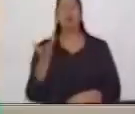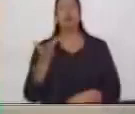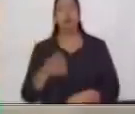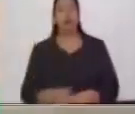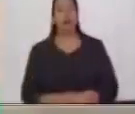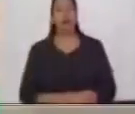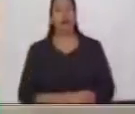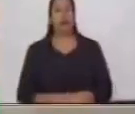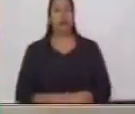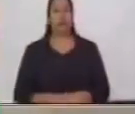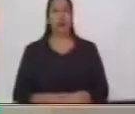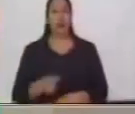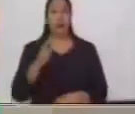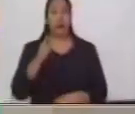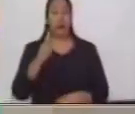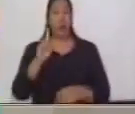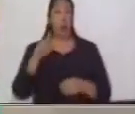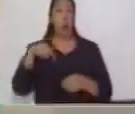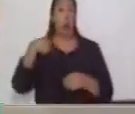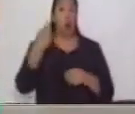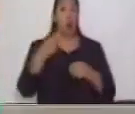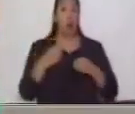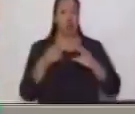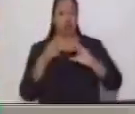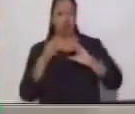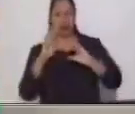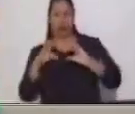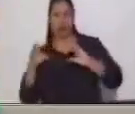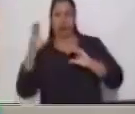En el espacio de en medio, ¿Qué quiero saber?